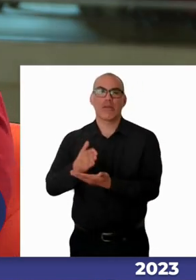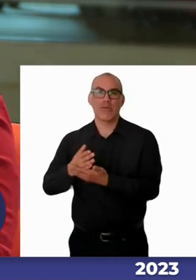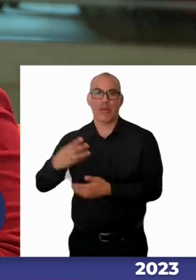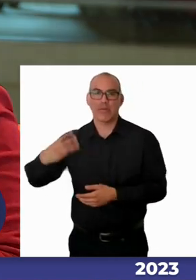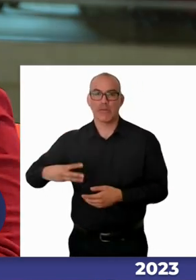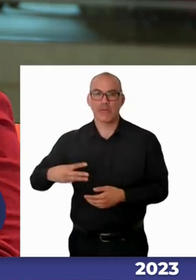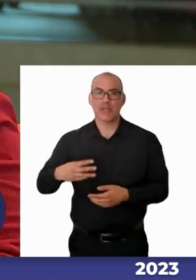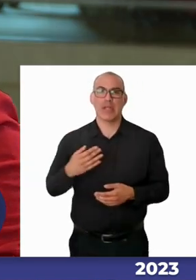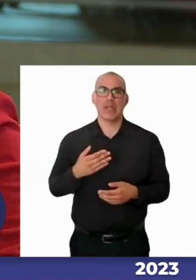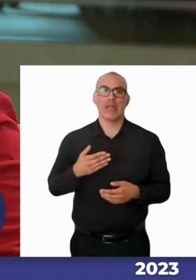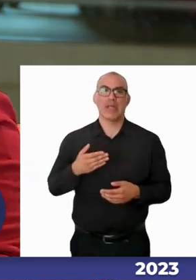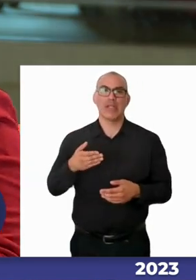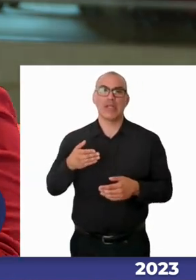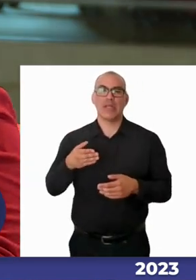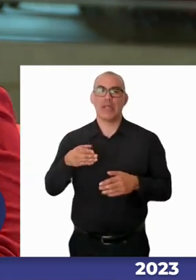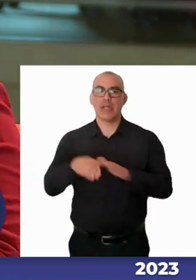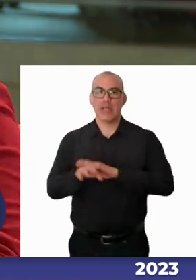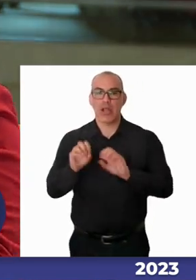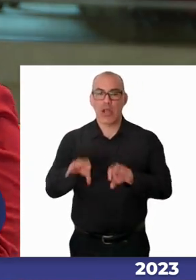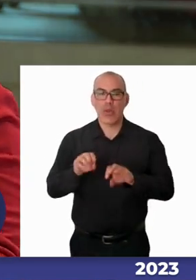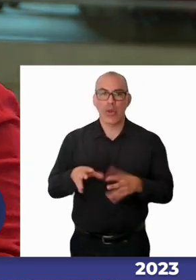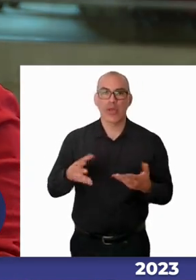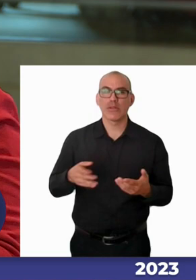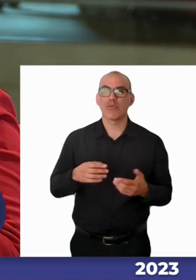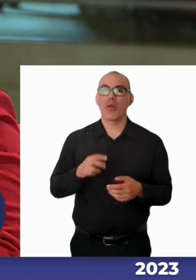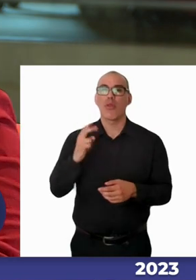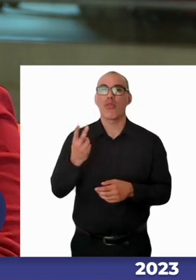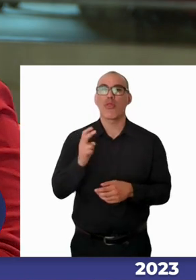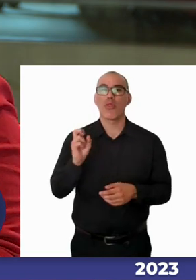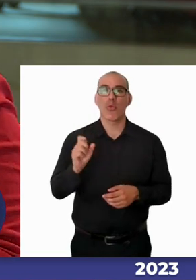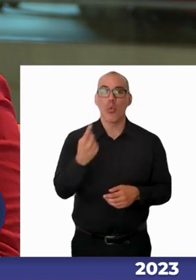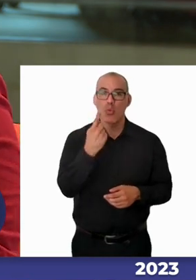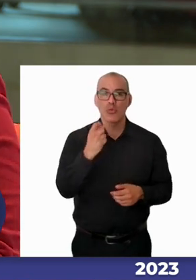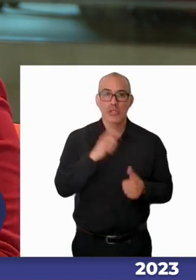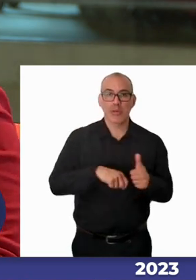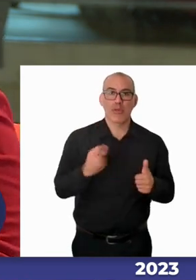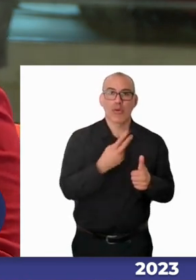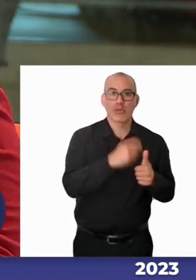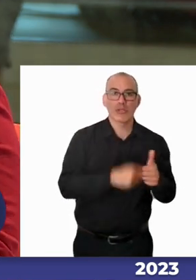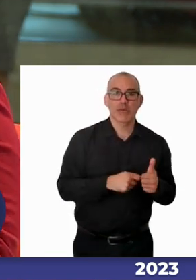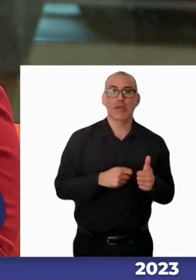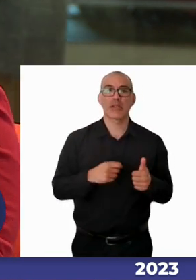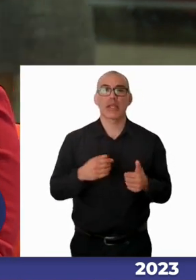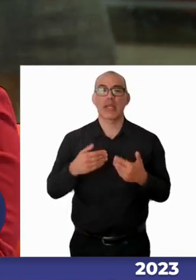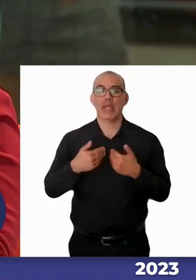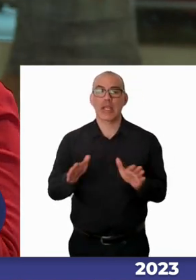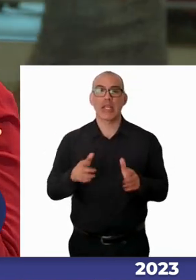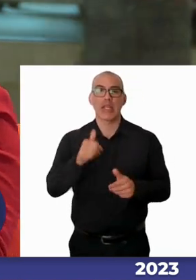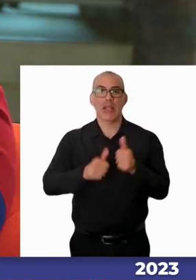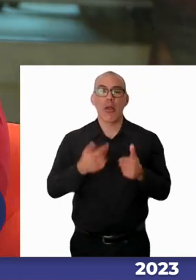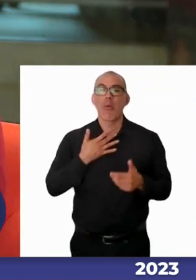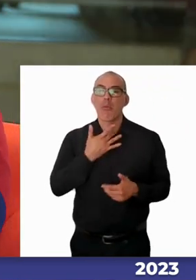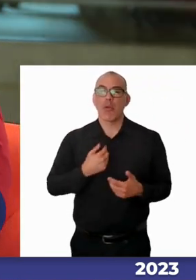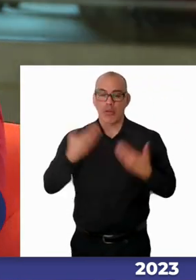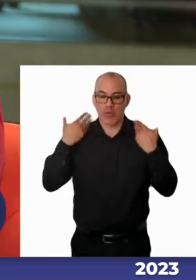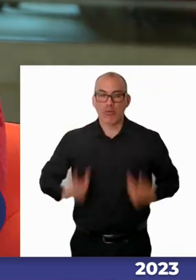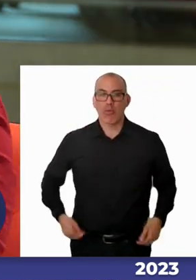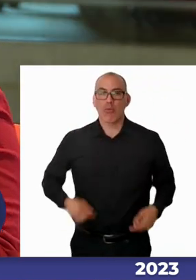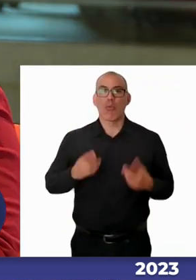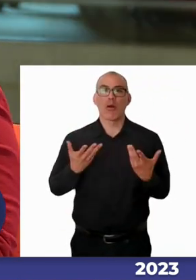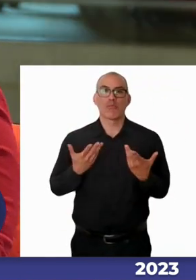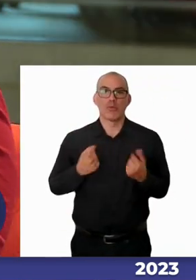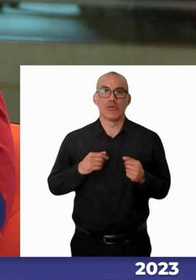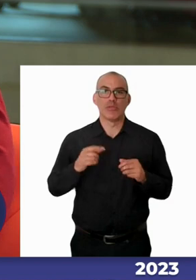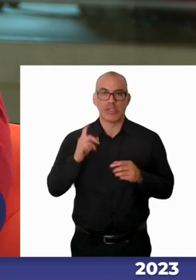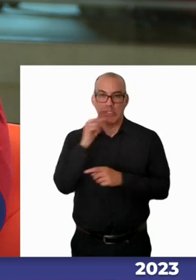dos semestres con exámenes libres ¿por qué? porque fisiológicamente tenía complejidades pero con todas estas barreras tenemos estos